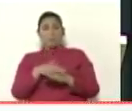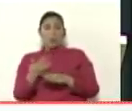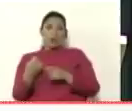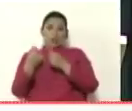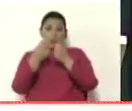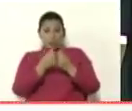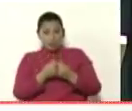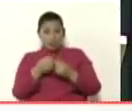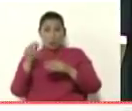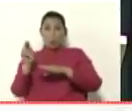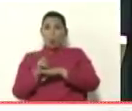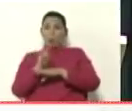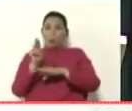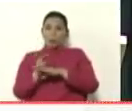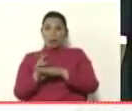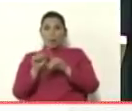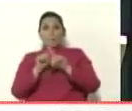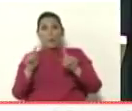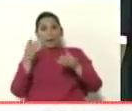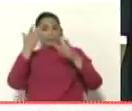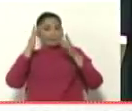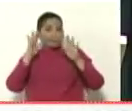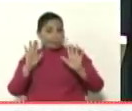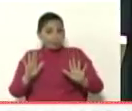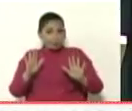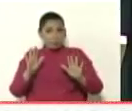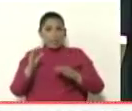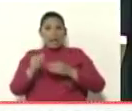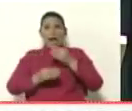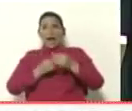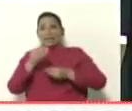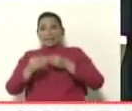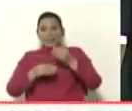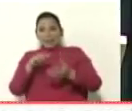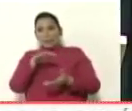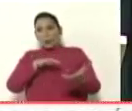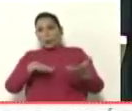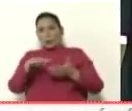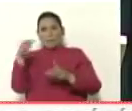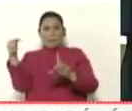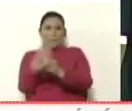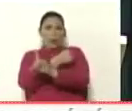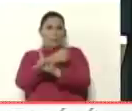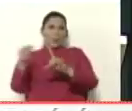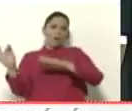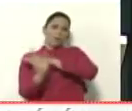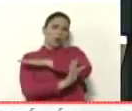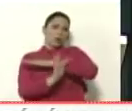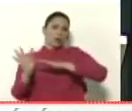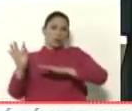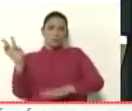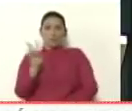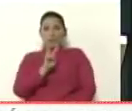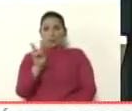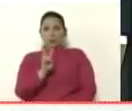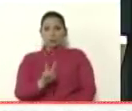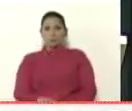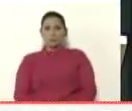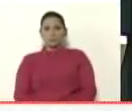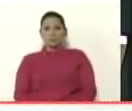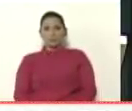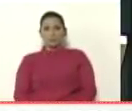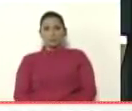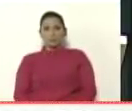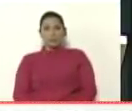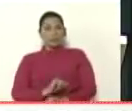utilizado para tratar de generar una situación de extrema violencia en la frontera con Venezuela ya queda